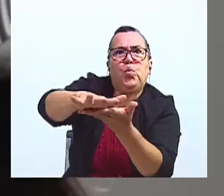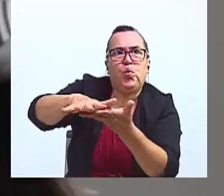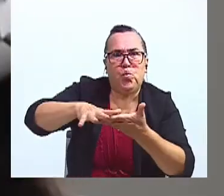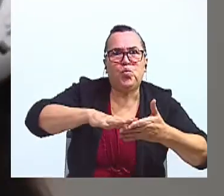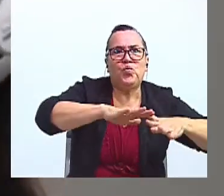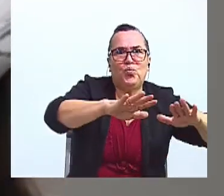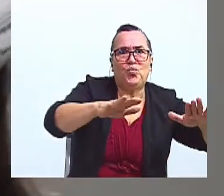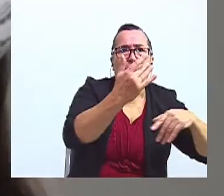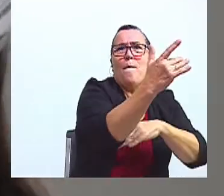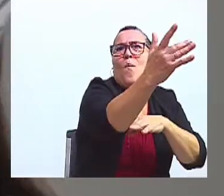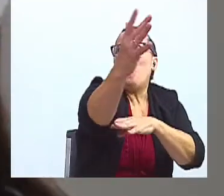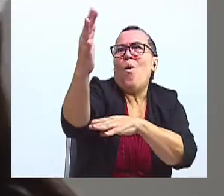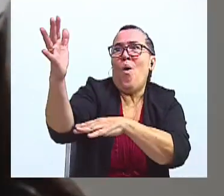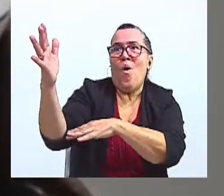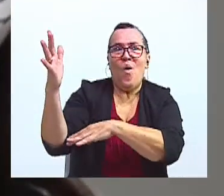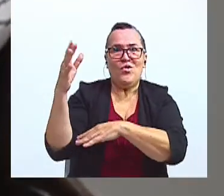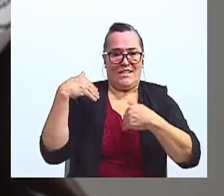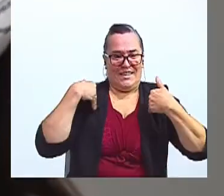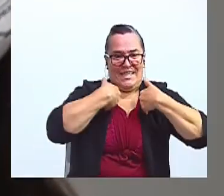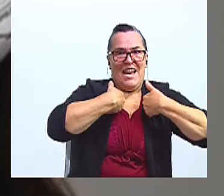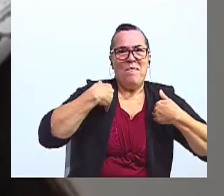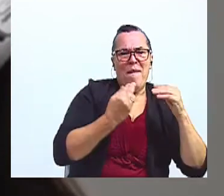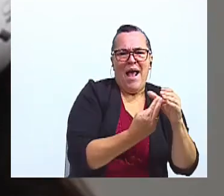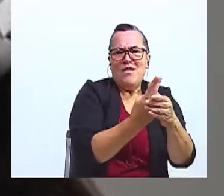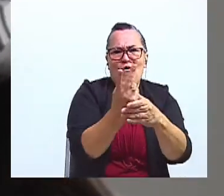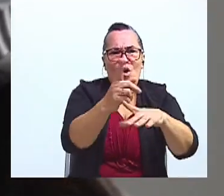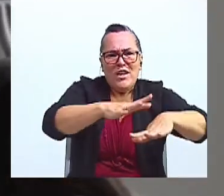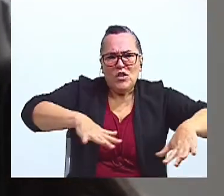silvestres se regocijaron